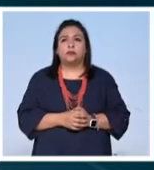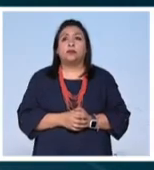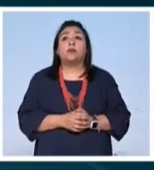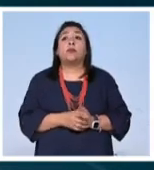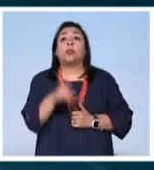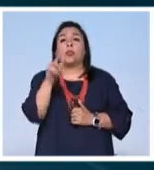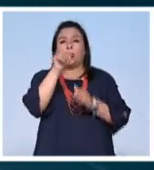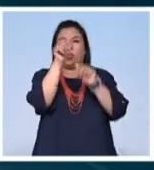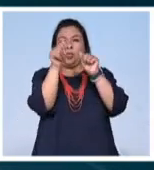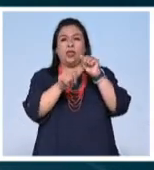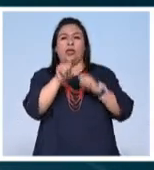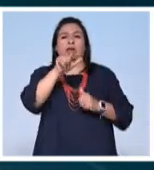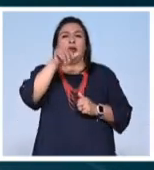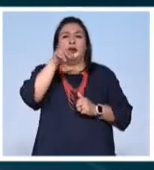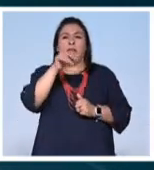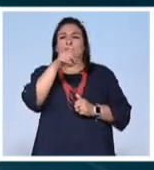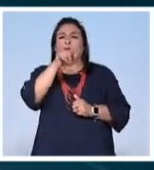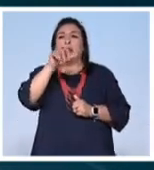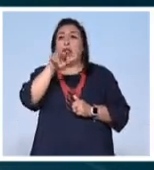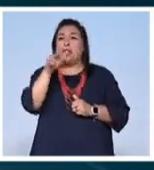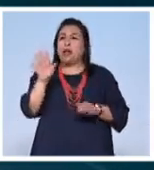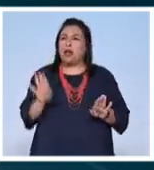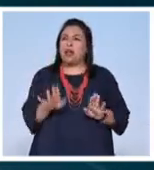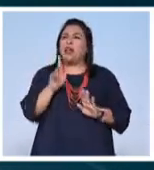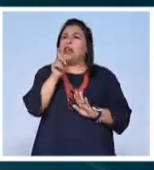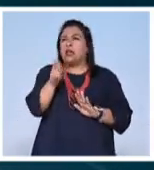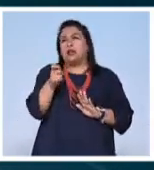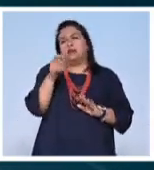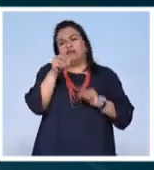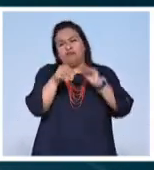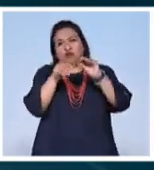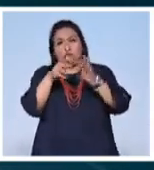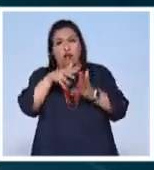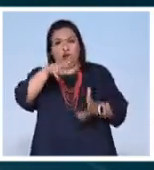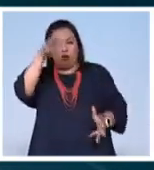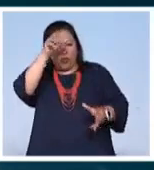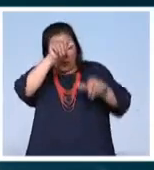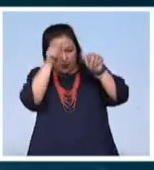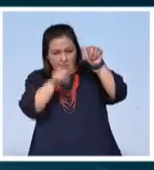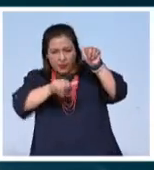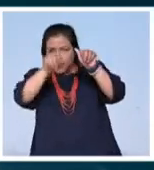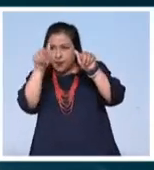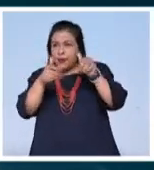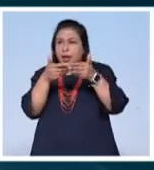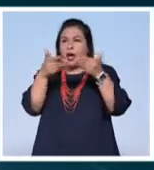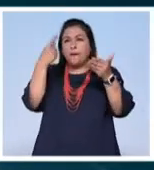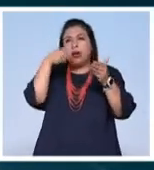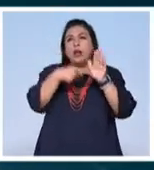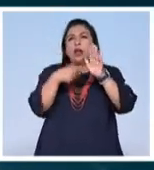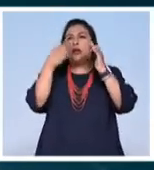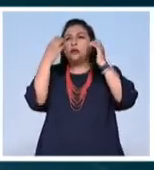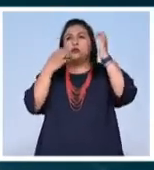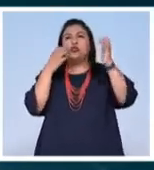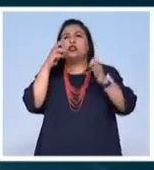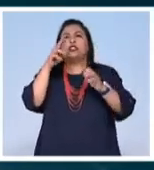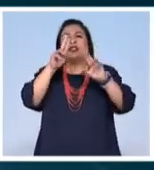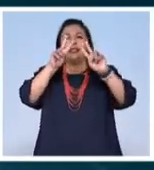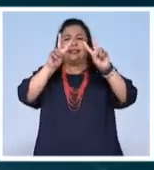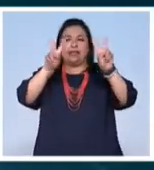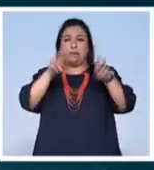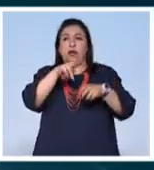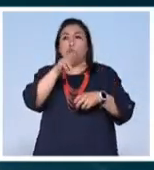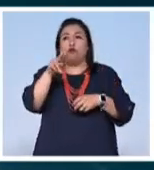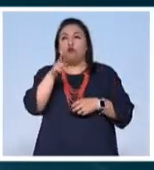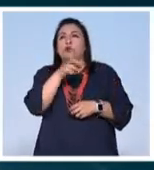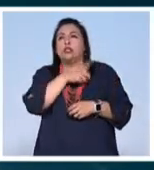El escultor Alma Allen se ha caracterizado por realizar piezas de gran formato, solo que ahora, para la muestra Nunca Solo, a